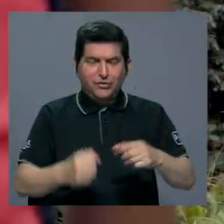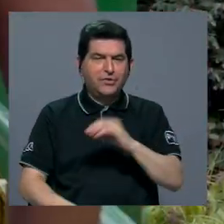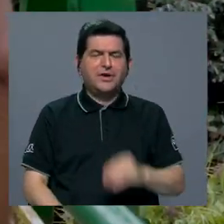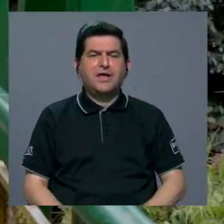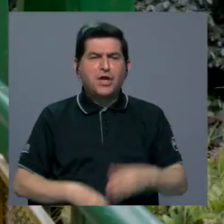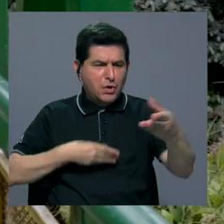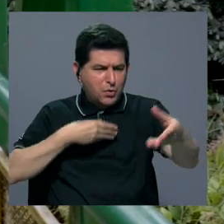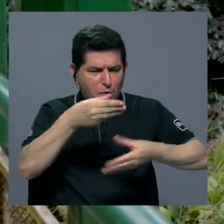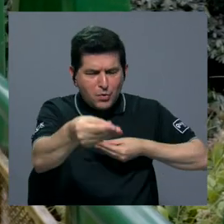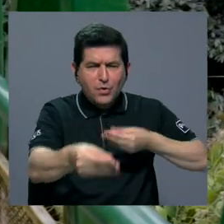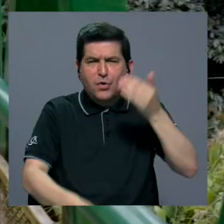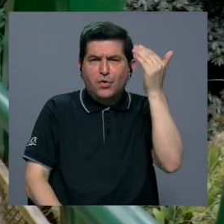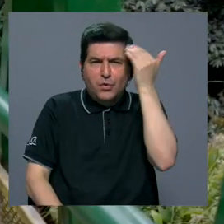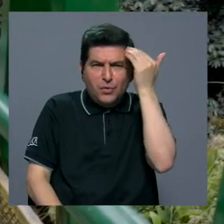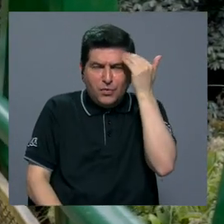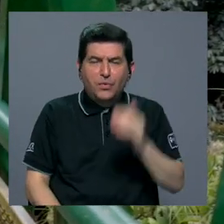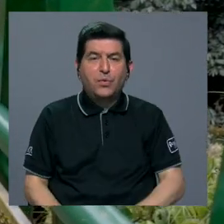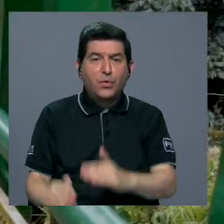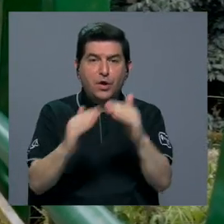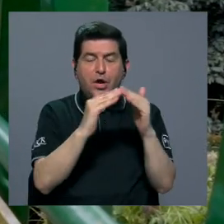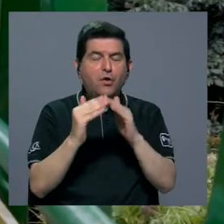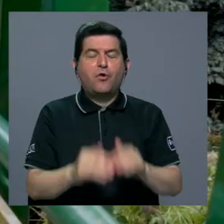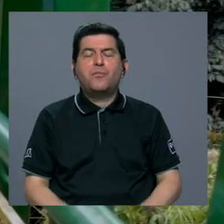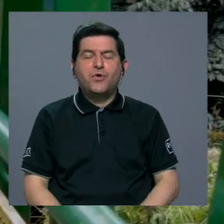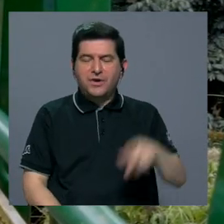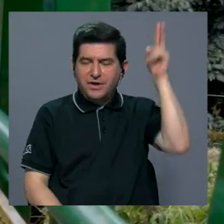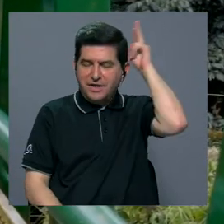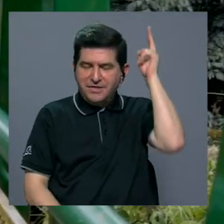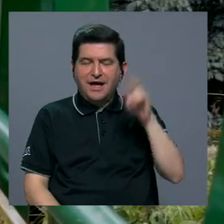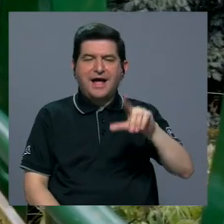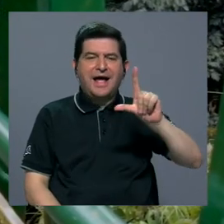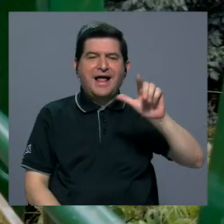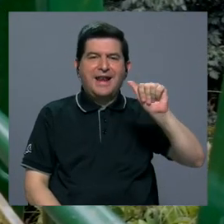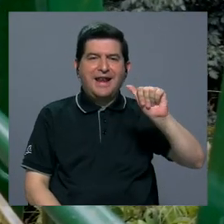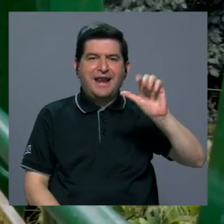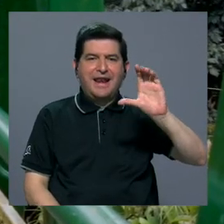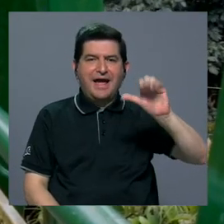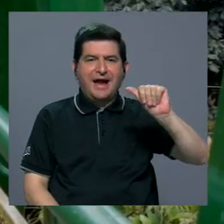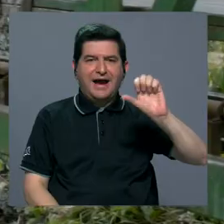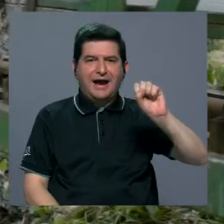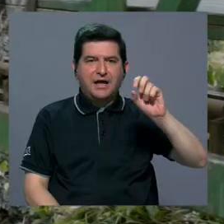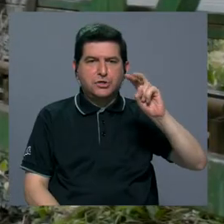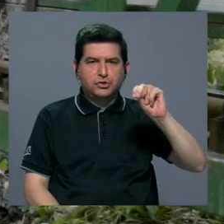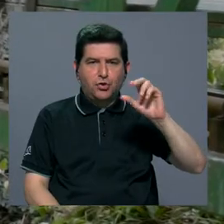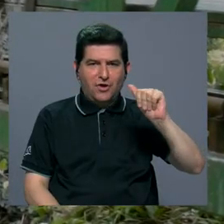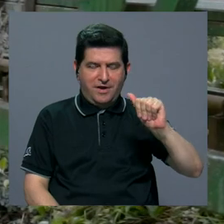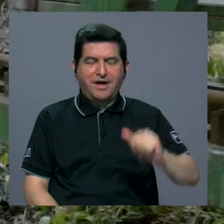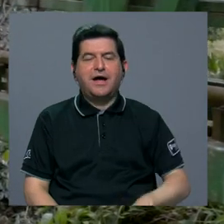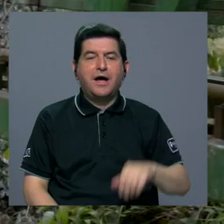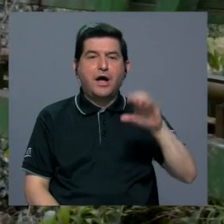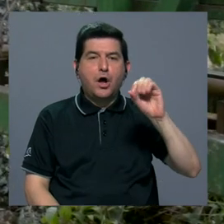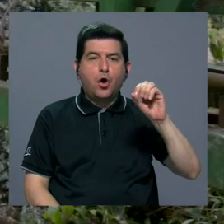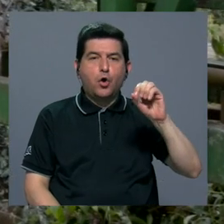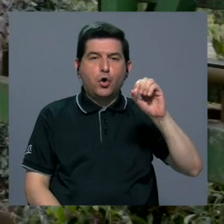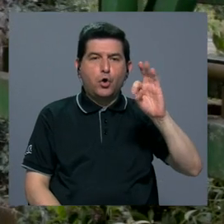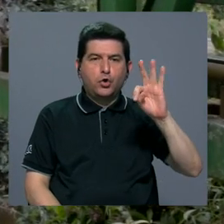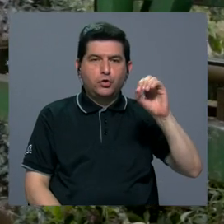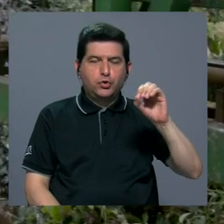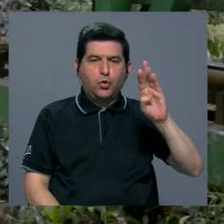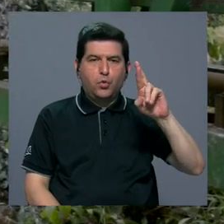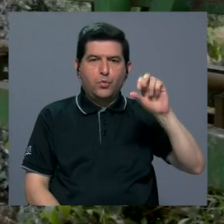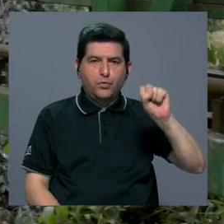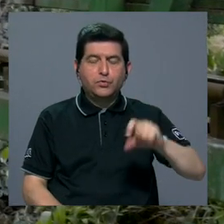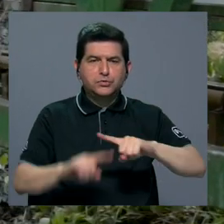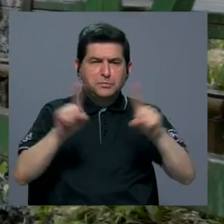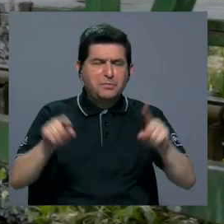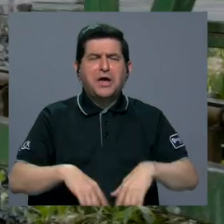y para intercambiar conocimientos en la comunidad indígena La Casona, ubicada en Cotobruz. Sin embargo, las lluvias,